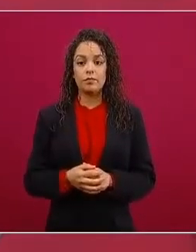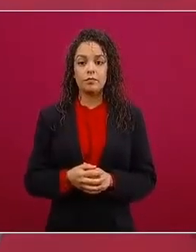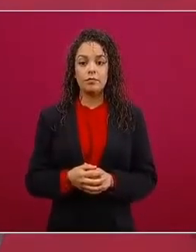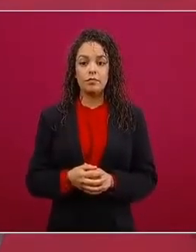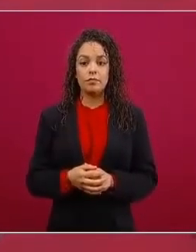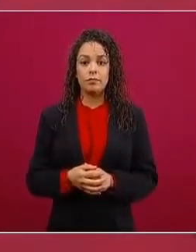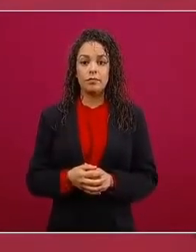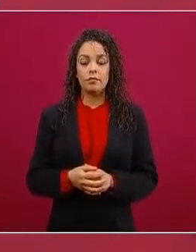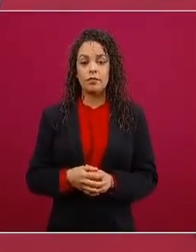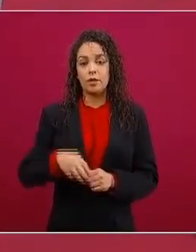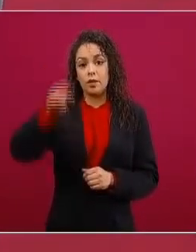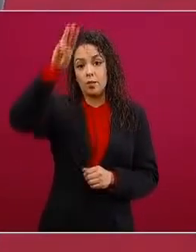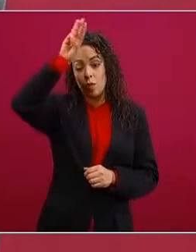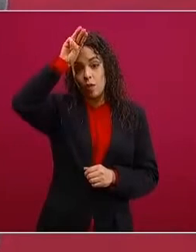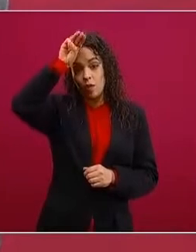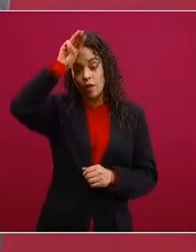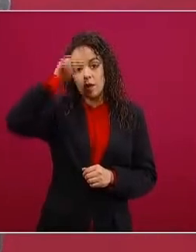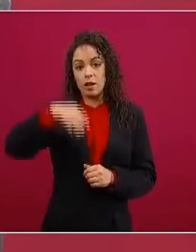Monterrey